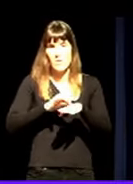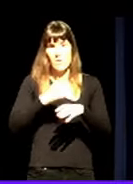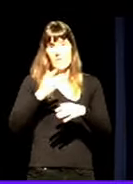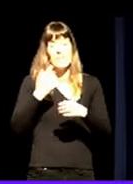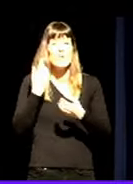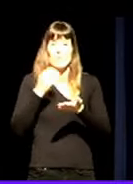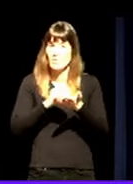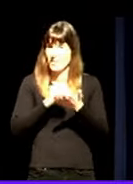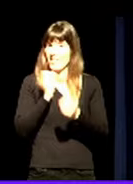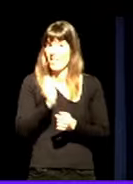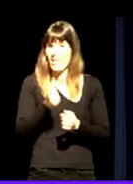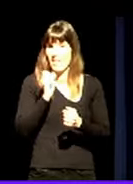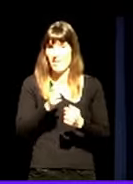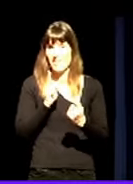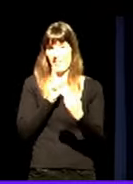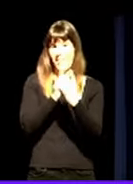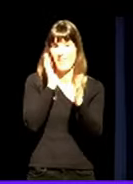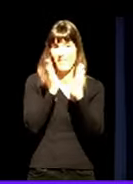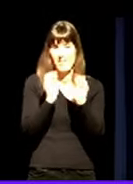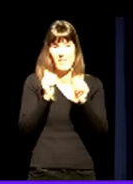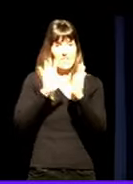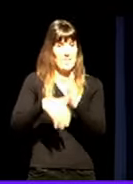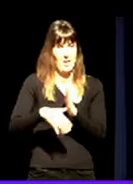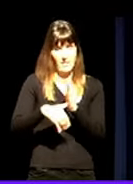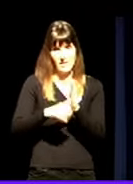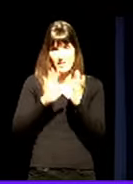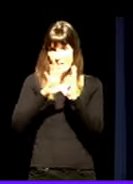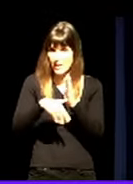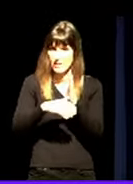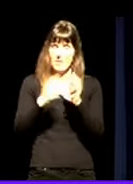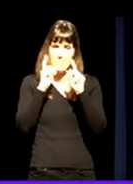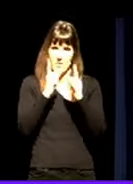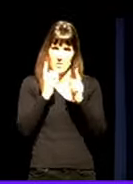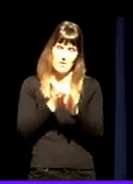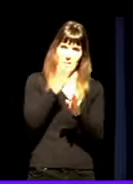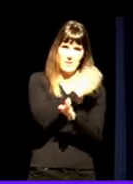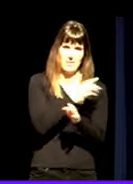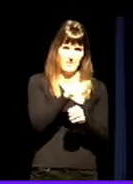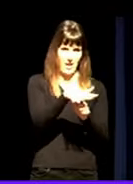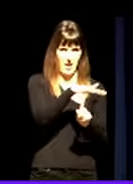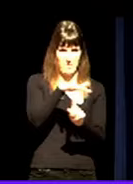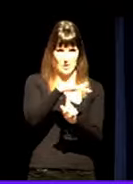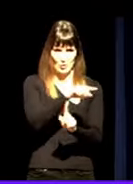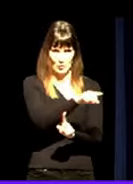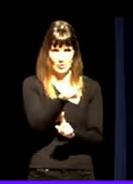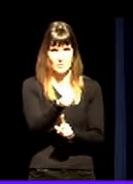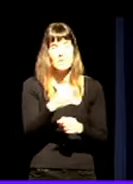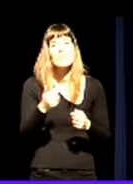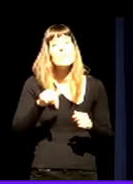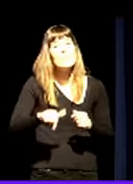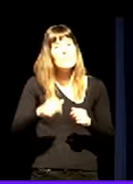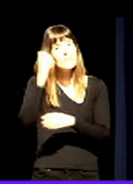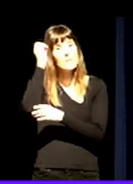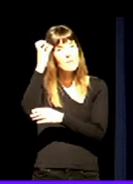izanetarekin, horretako bad workplaceenia. horretako bad workplaceenia. Grazuk ikusi ahogu,